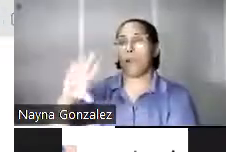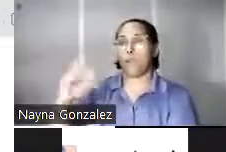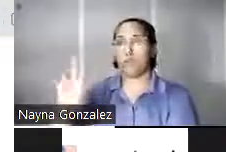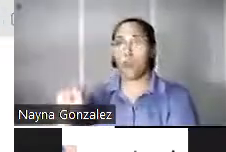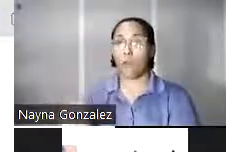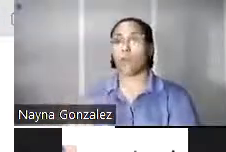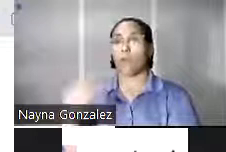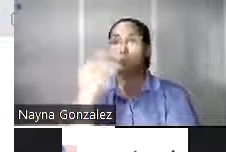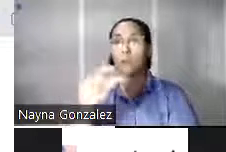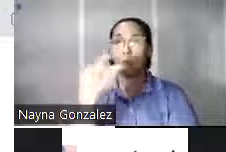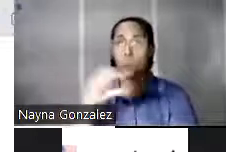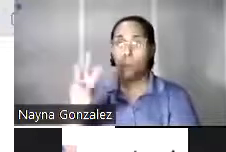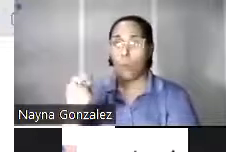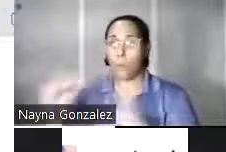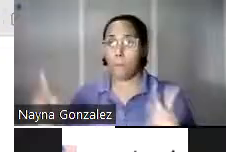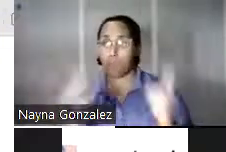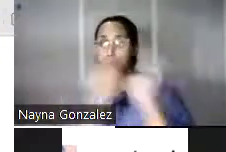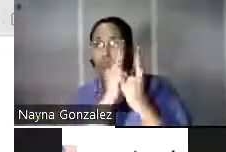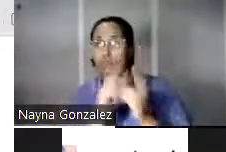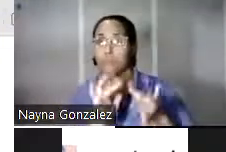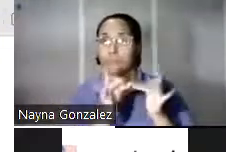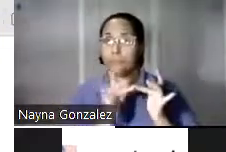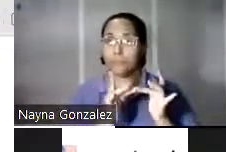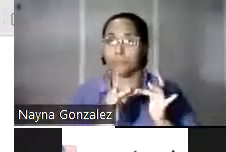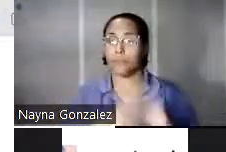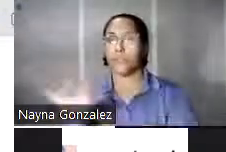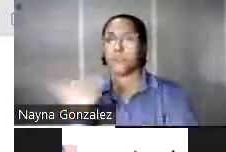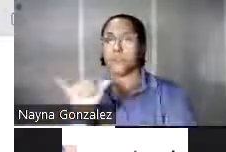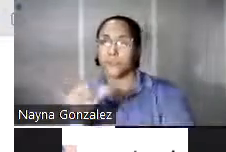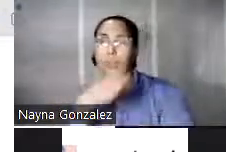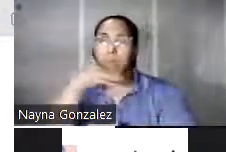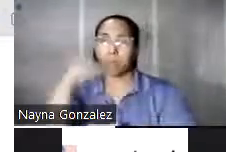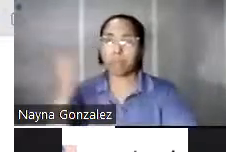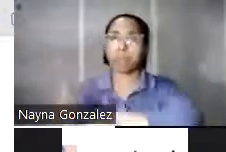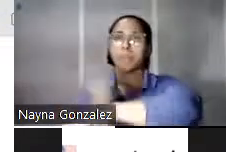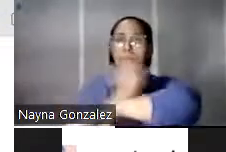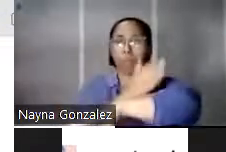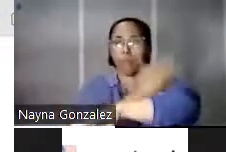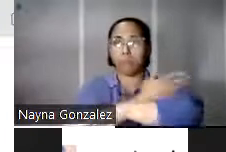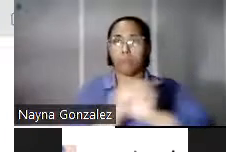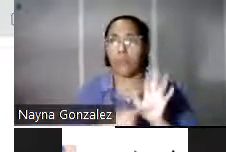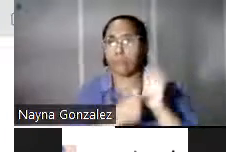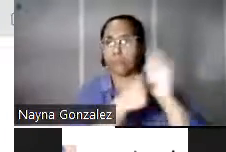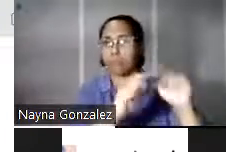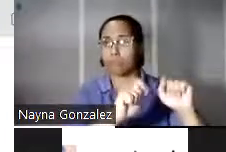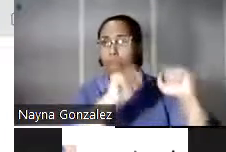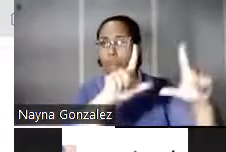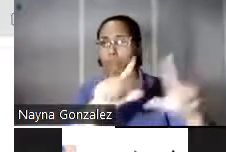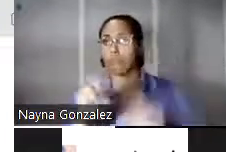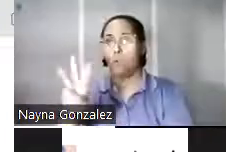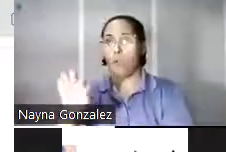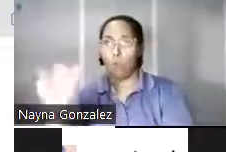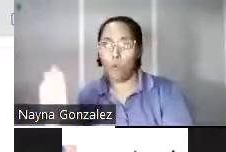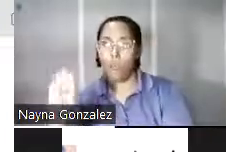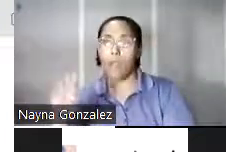y de las redes sociales. También mejoraron la presentación de los contenidos en su sitio web, donde el público